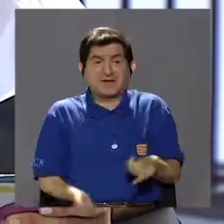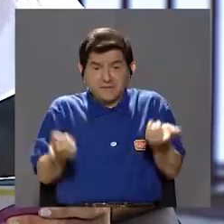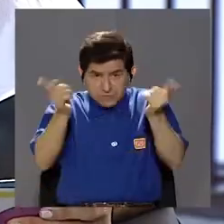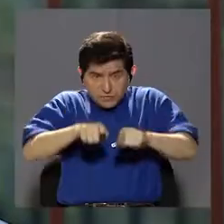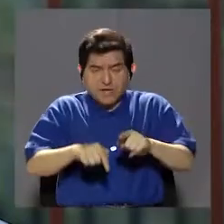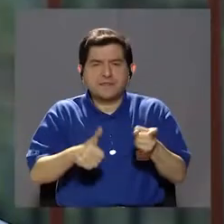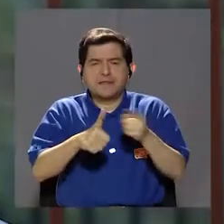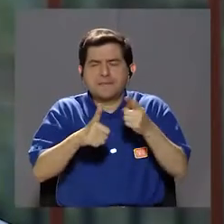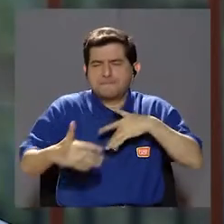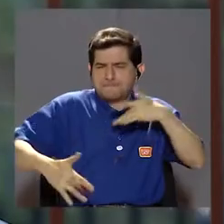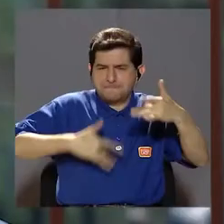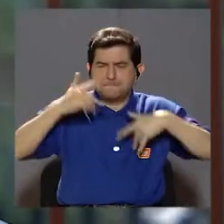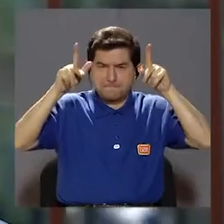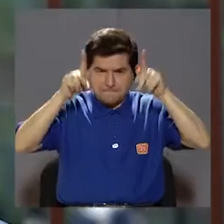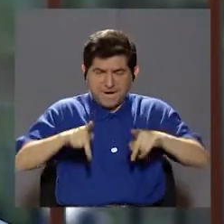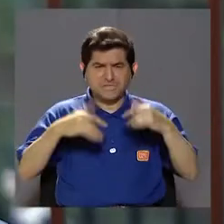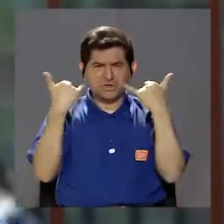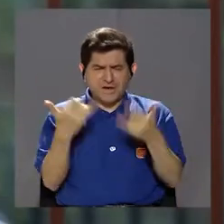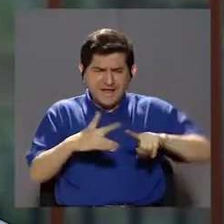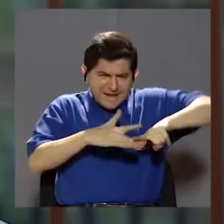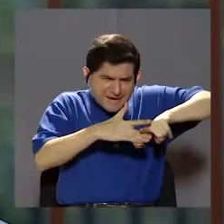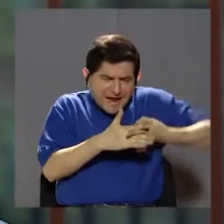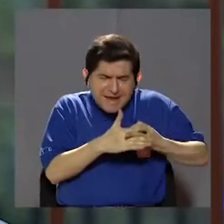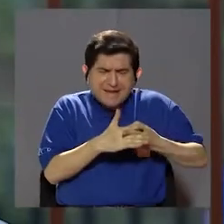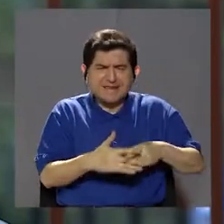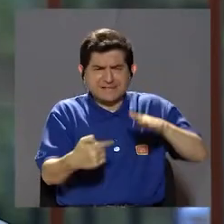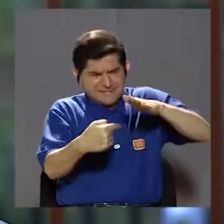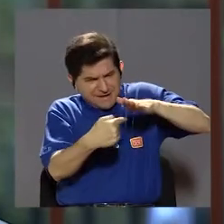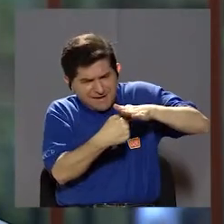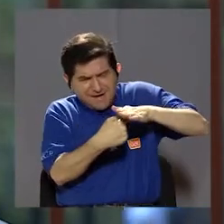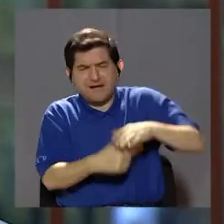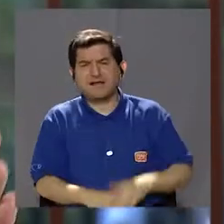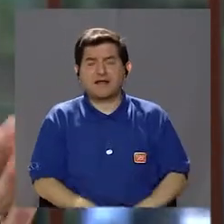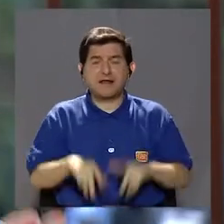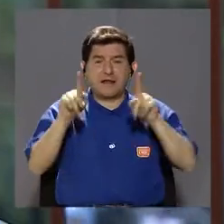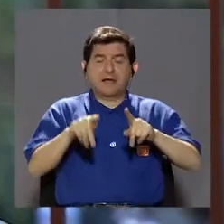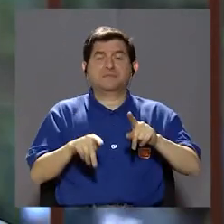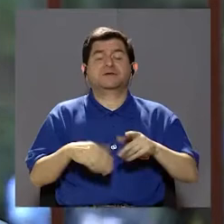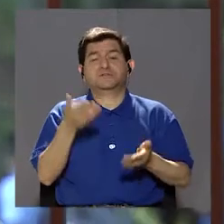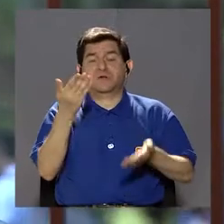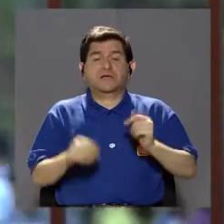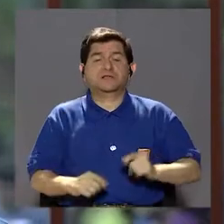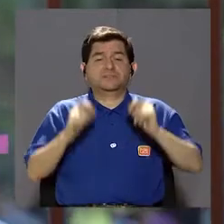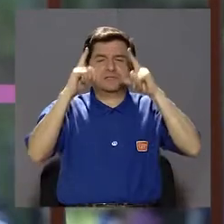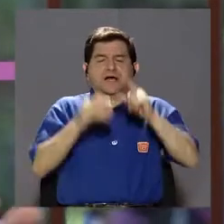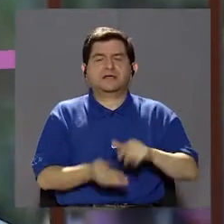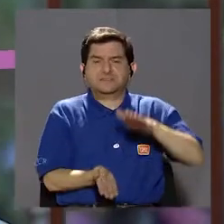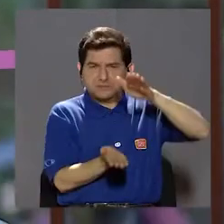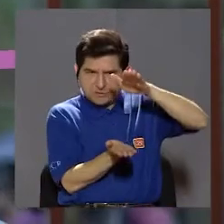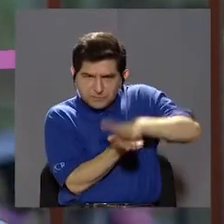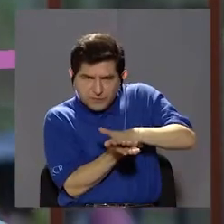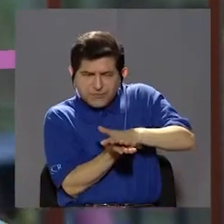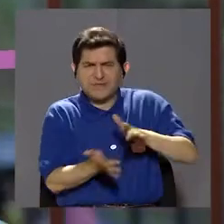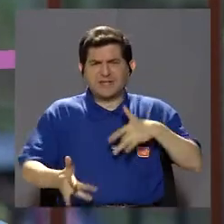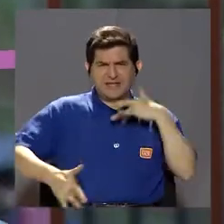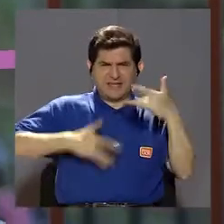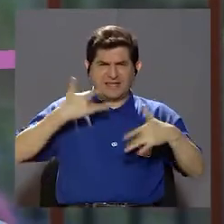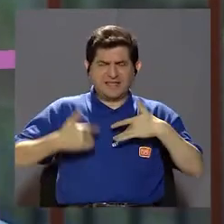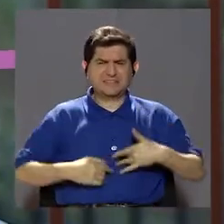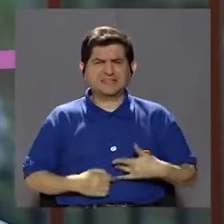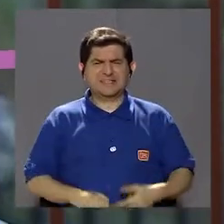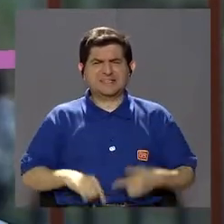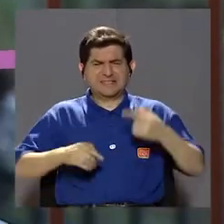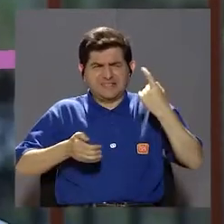tengo eso? El primer síntoma cuando una persona ya comienza con espolón es se levanta, pone el pie y al caminar